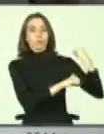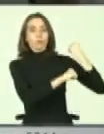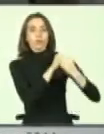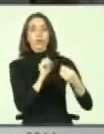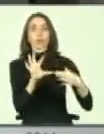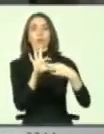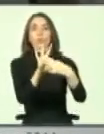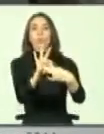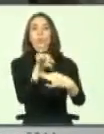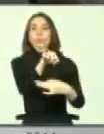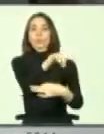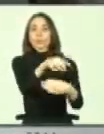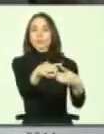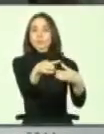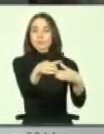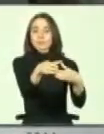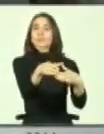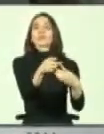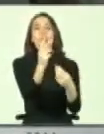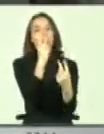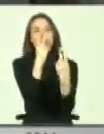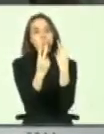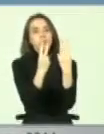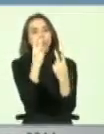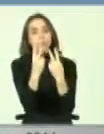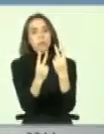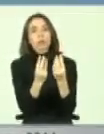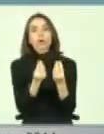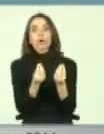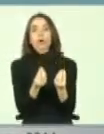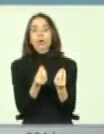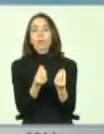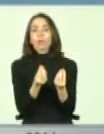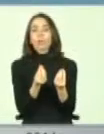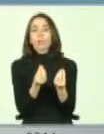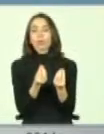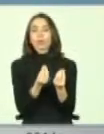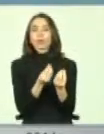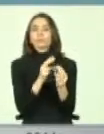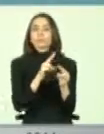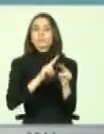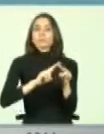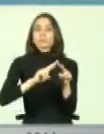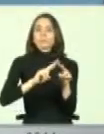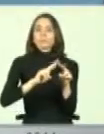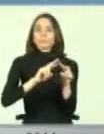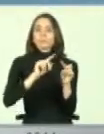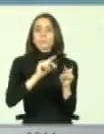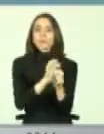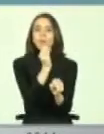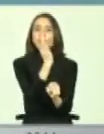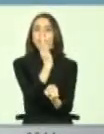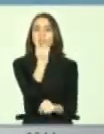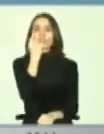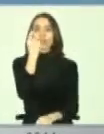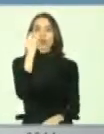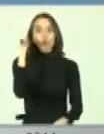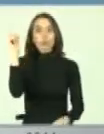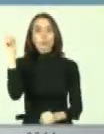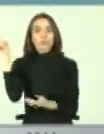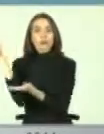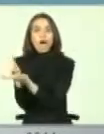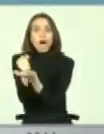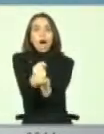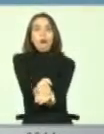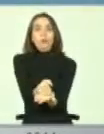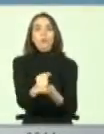con ellos, haber visto de cerca cómo se ha ido generando a través de esta Fundación 11 la ayuda